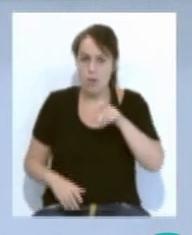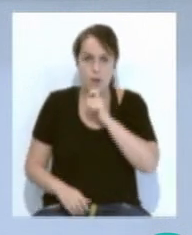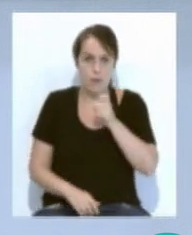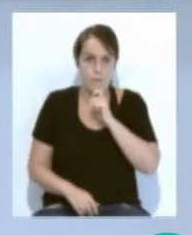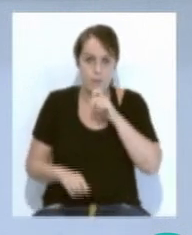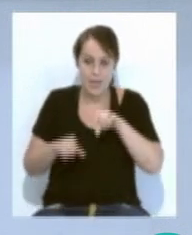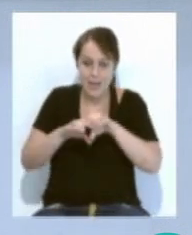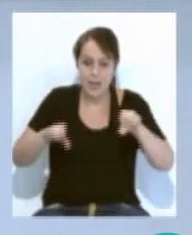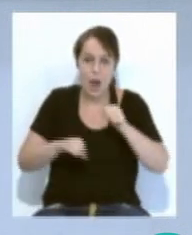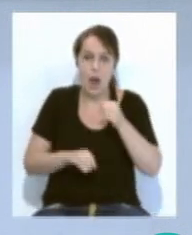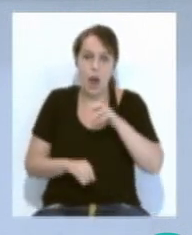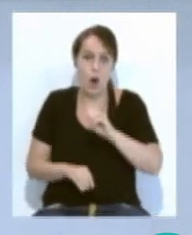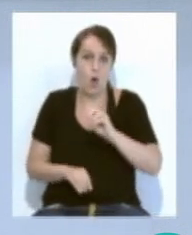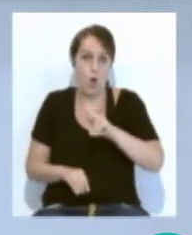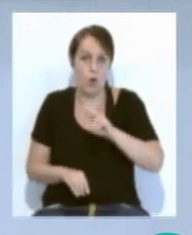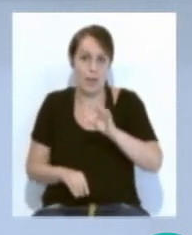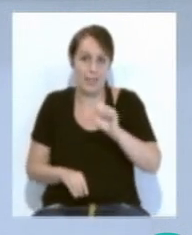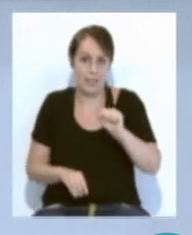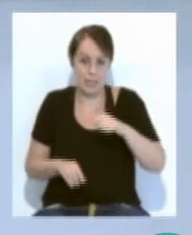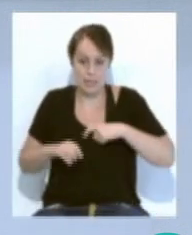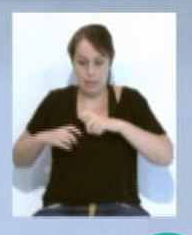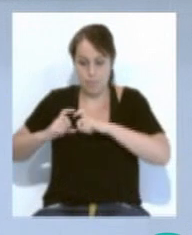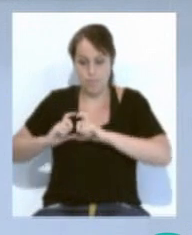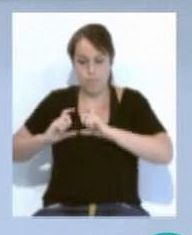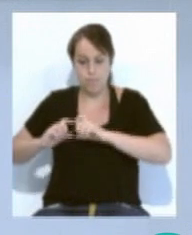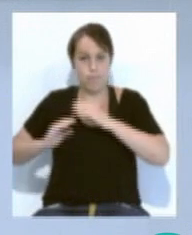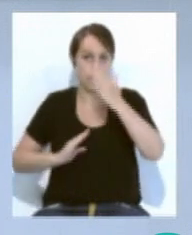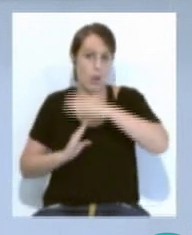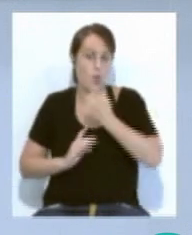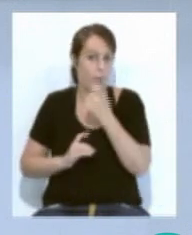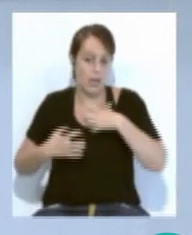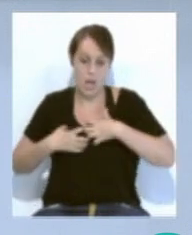en la arteria aorta sin pararle el corazón ni abrir su caja torácica.